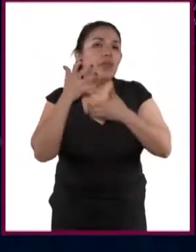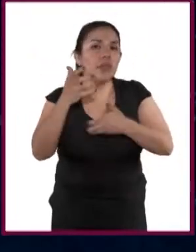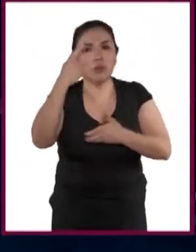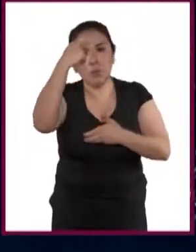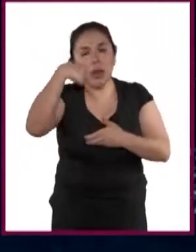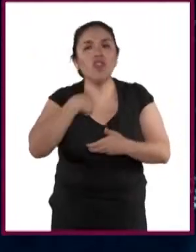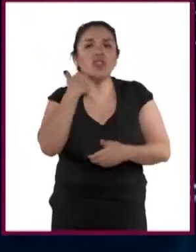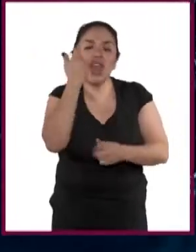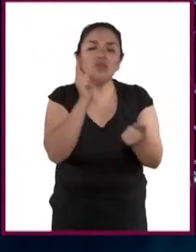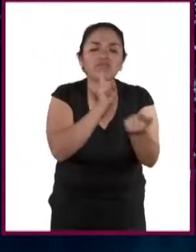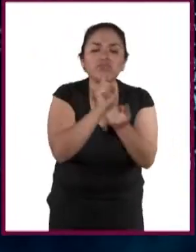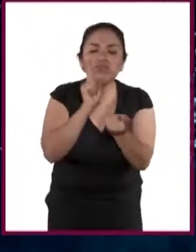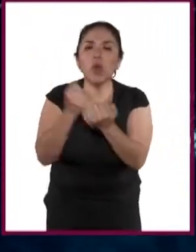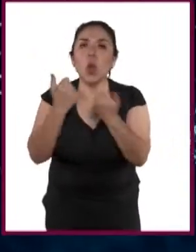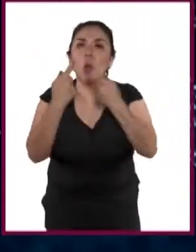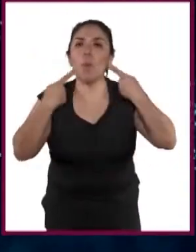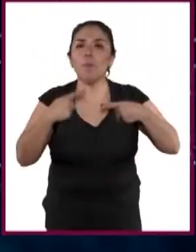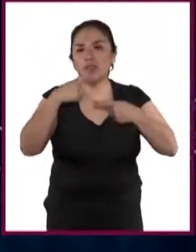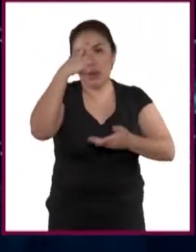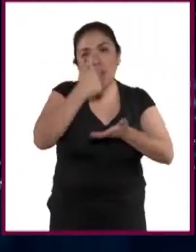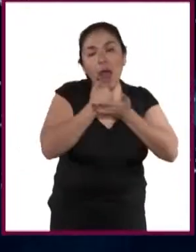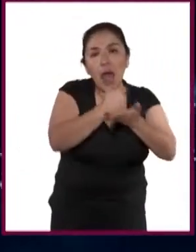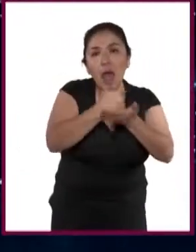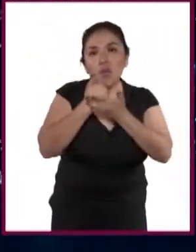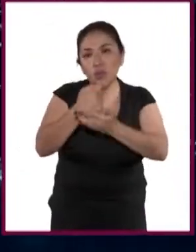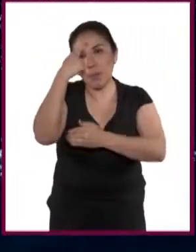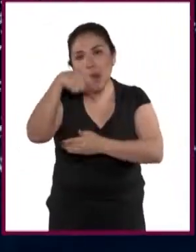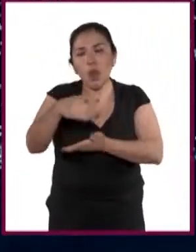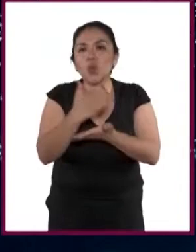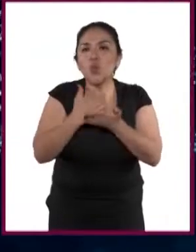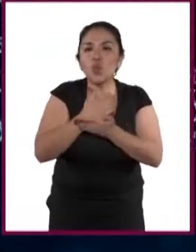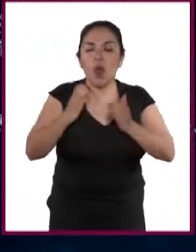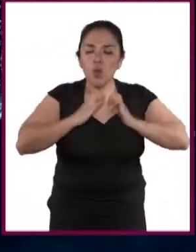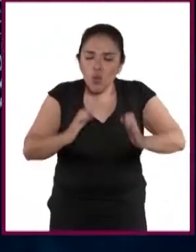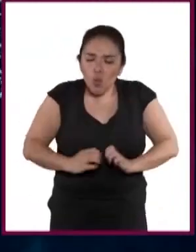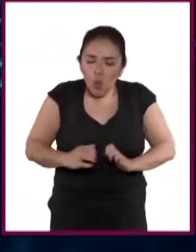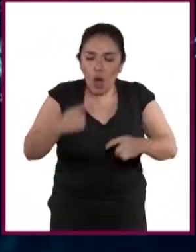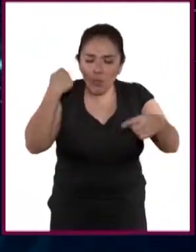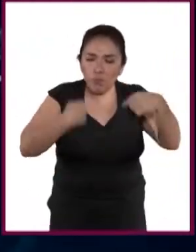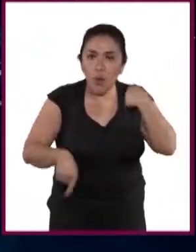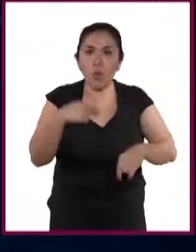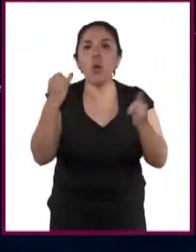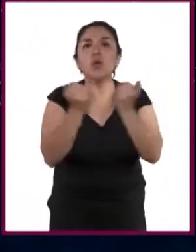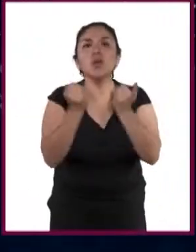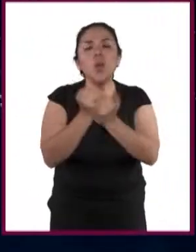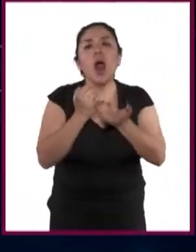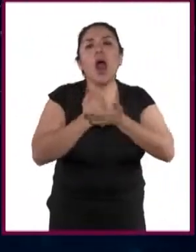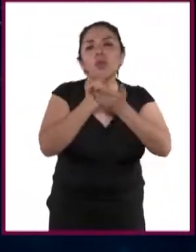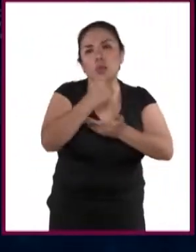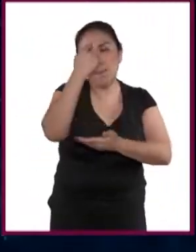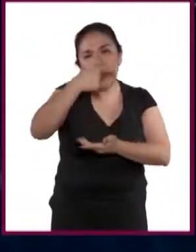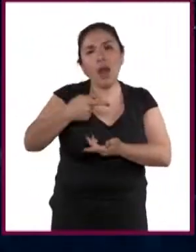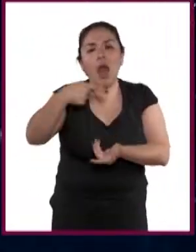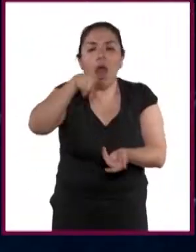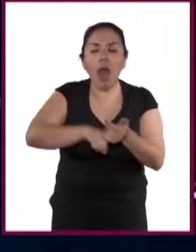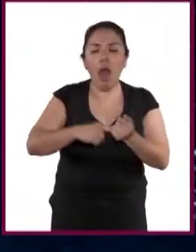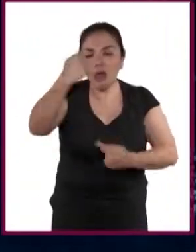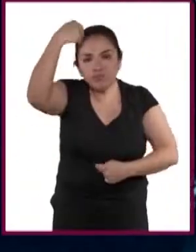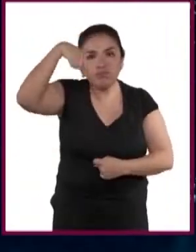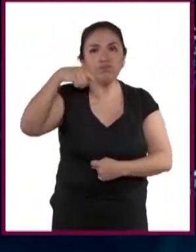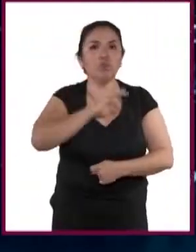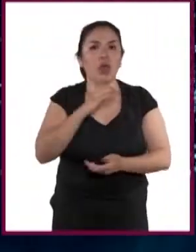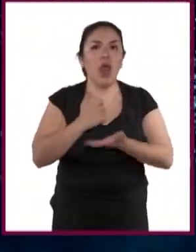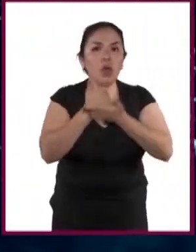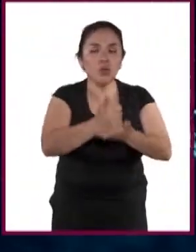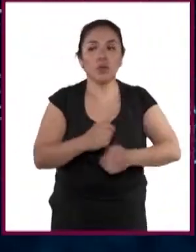con las personas para ayudarlos, aliviar no solo los malestares físicos, sino también los malestares internos que ellos tienen.